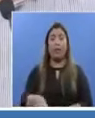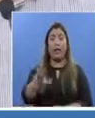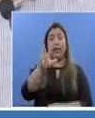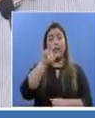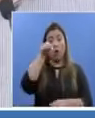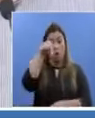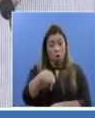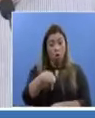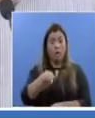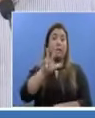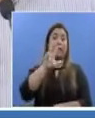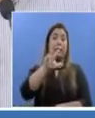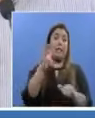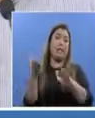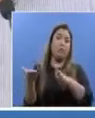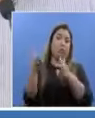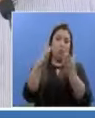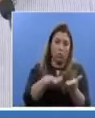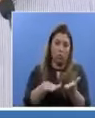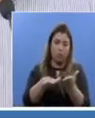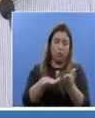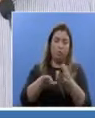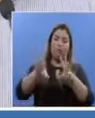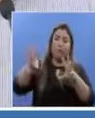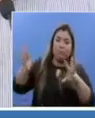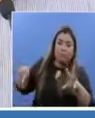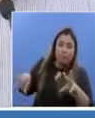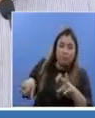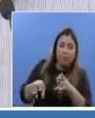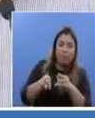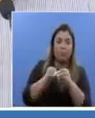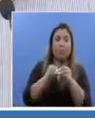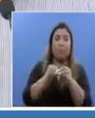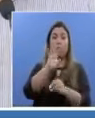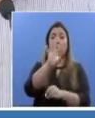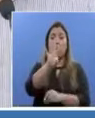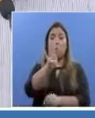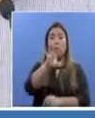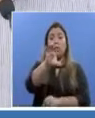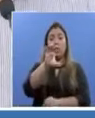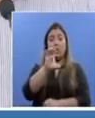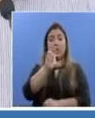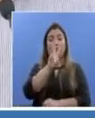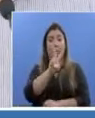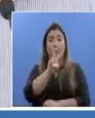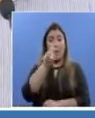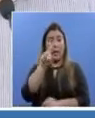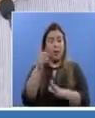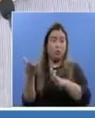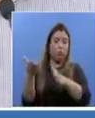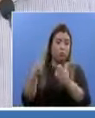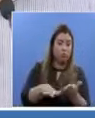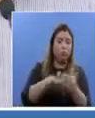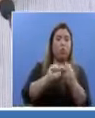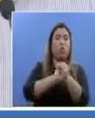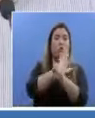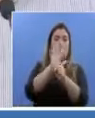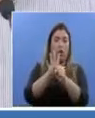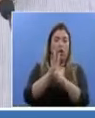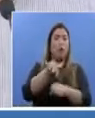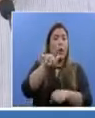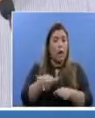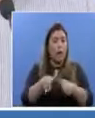fallecimientos y con un acumulado entonces de 421 casos de fallecidos por COVID en Panamá,